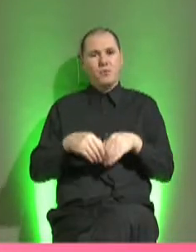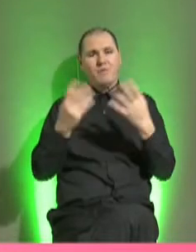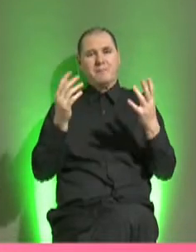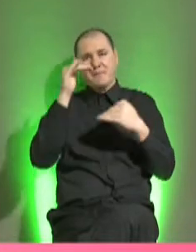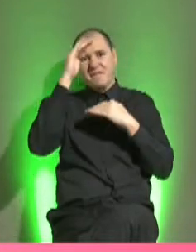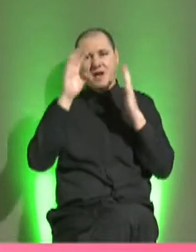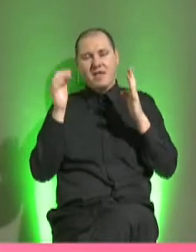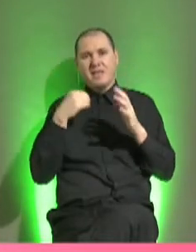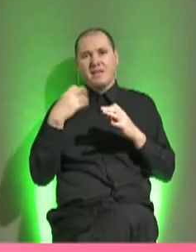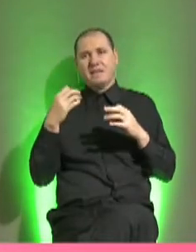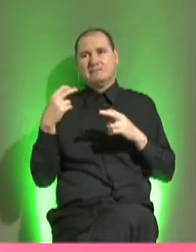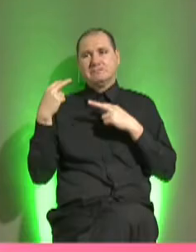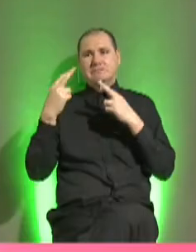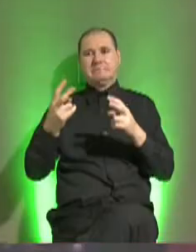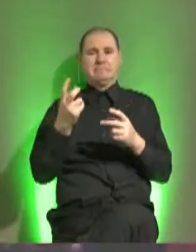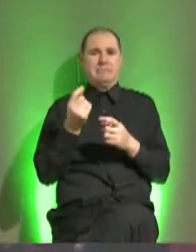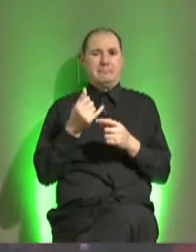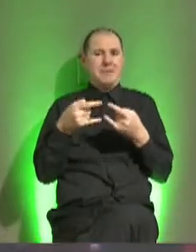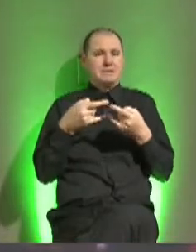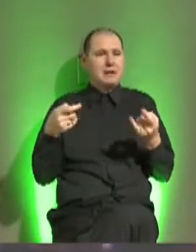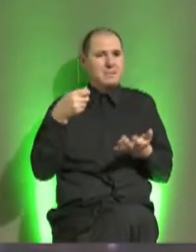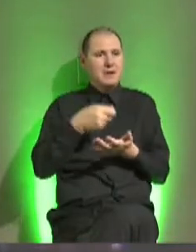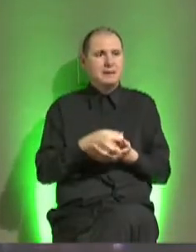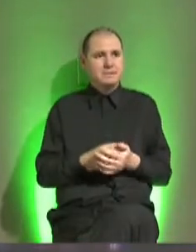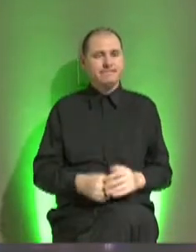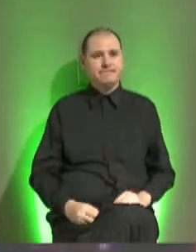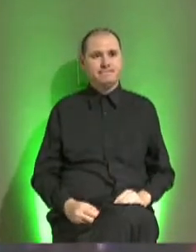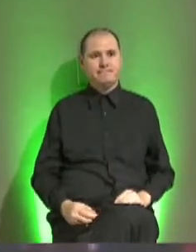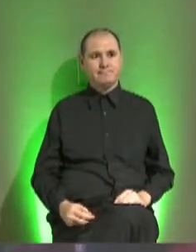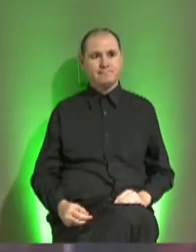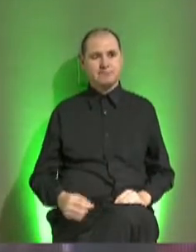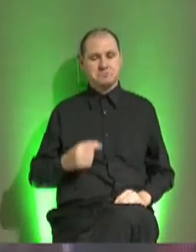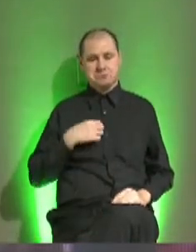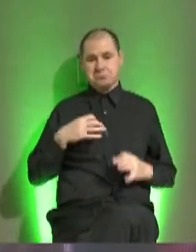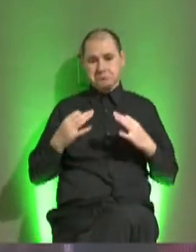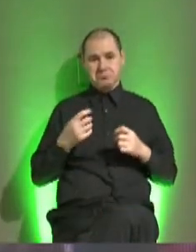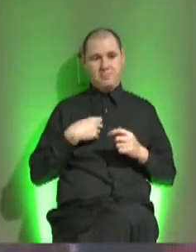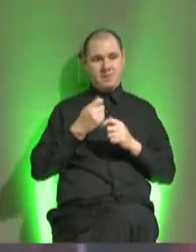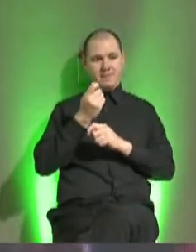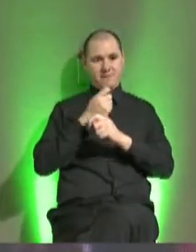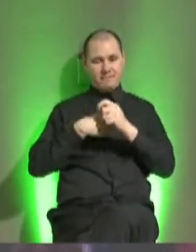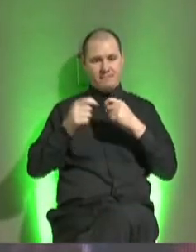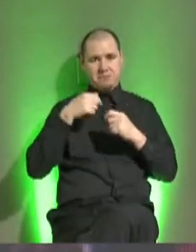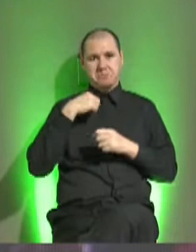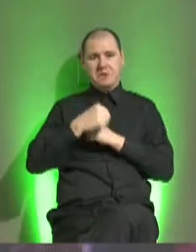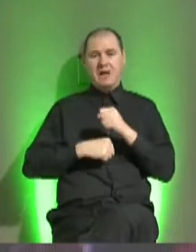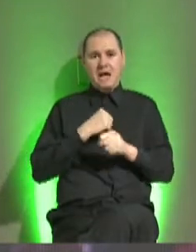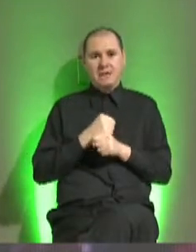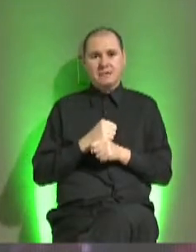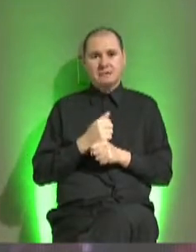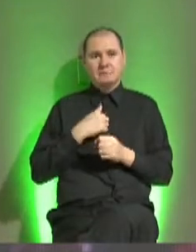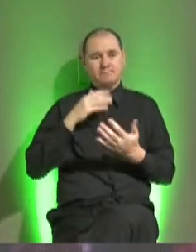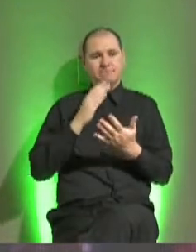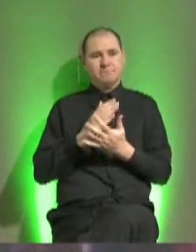tenía que viajar, pasaje. Entonces, mamá, no, vamos a hacer esto. Empezamos a hacer, nos fue súper bien. Yo todos los días hago muchísimo ánimo, a veces en